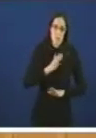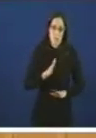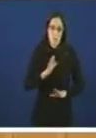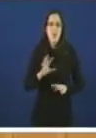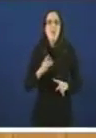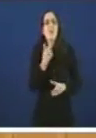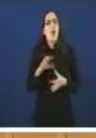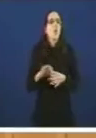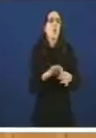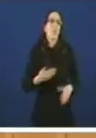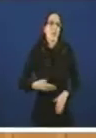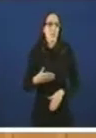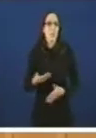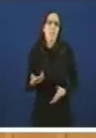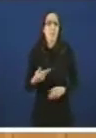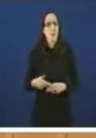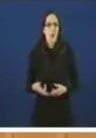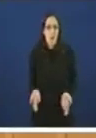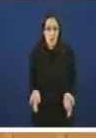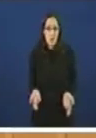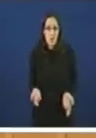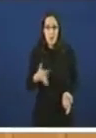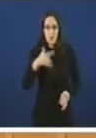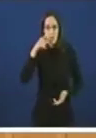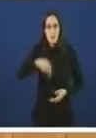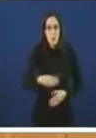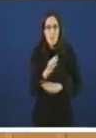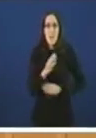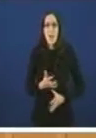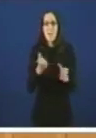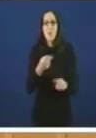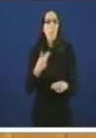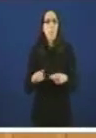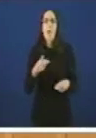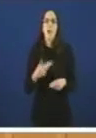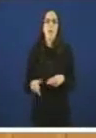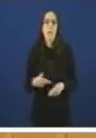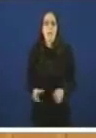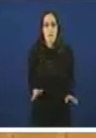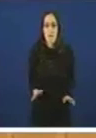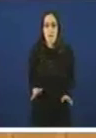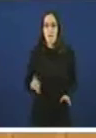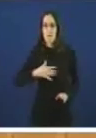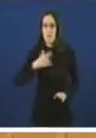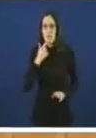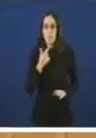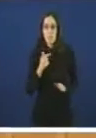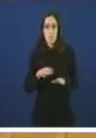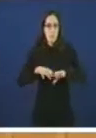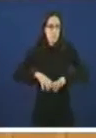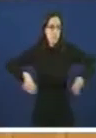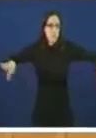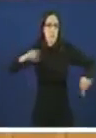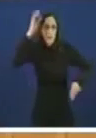A unión para que E isto é un Parlamento É política E a miña acción política Claramente diferenciada da súa Claramente